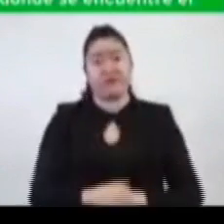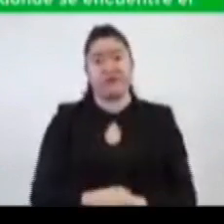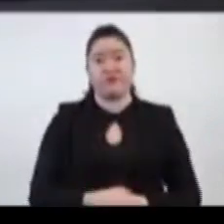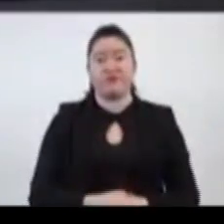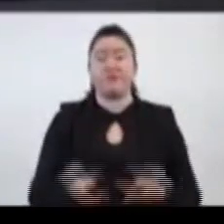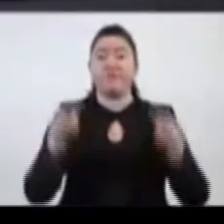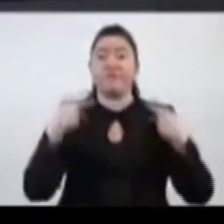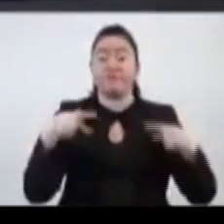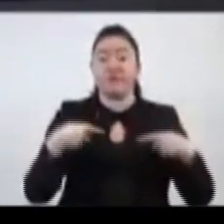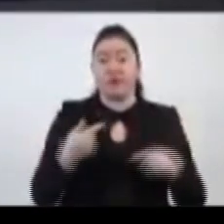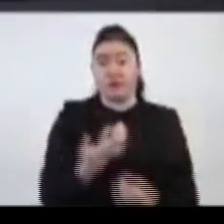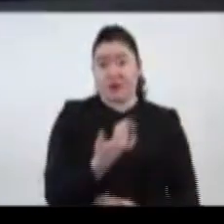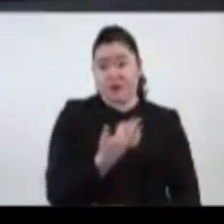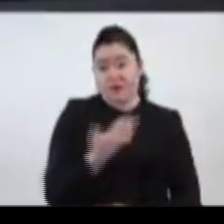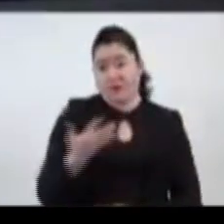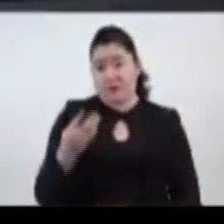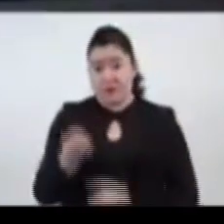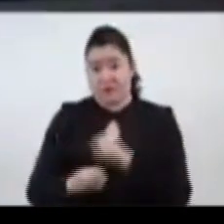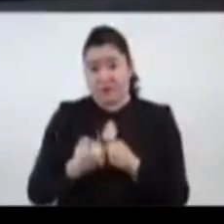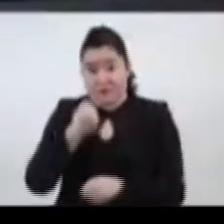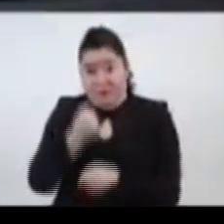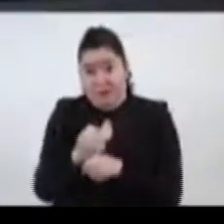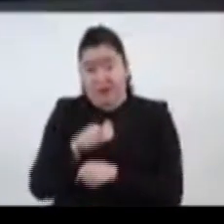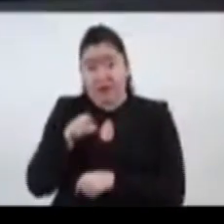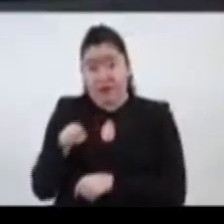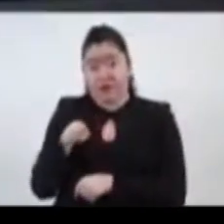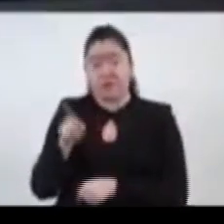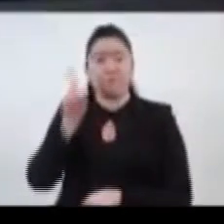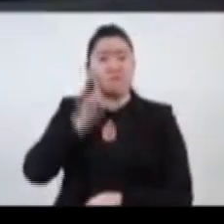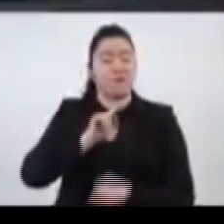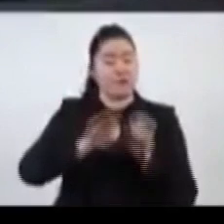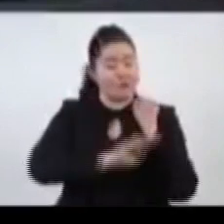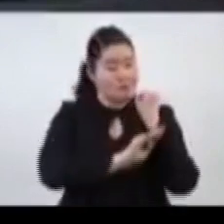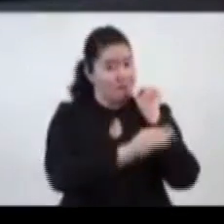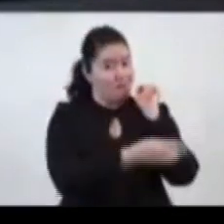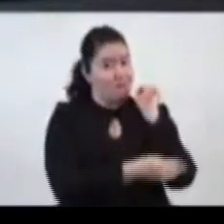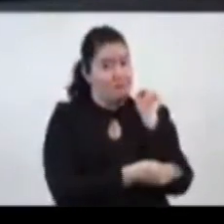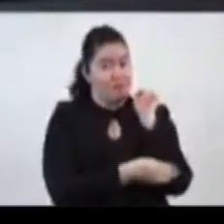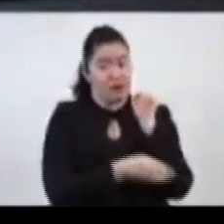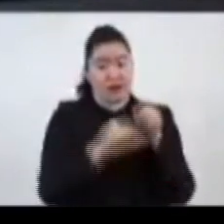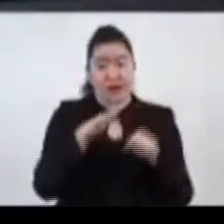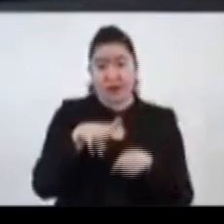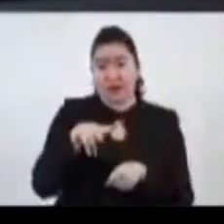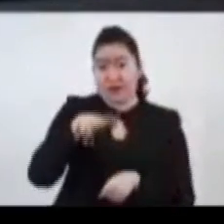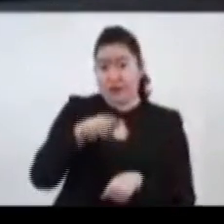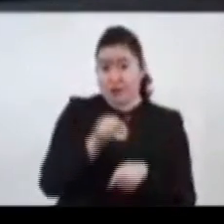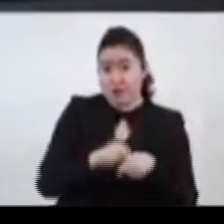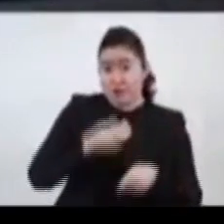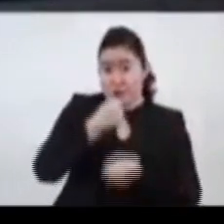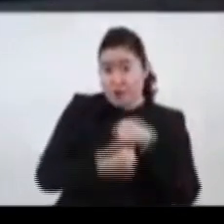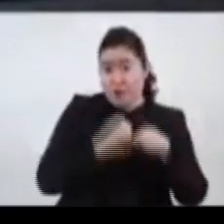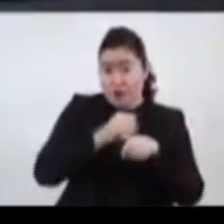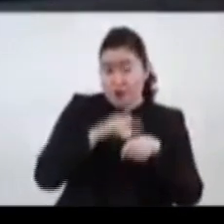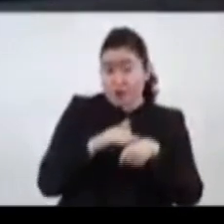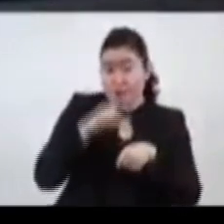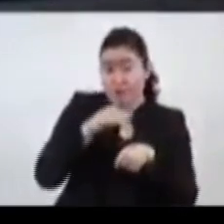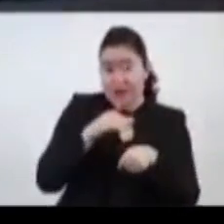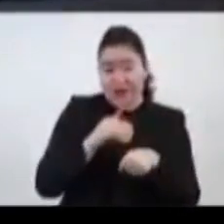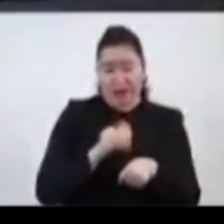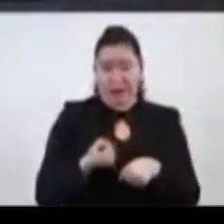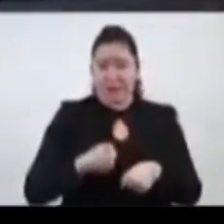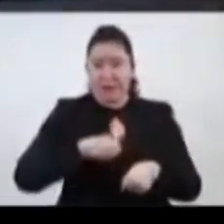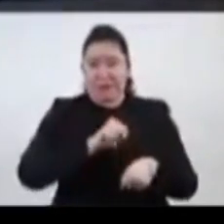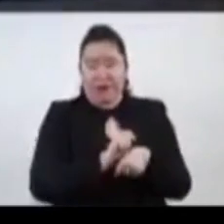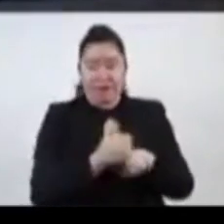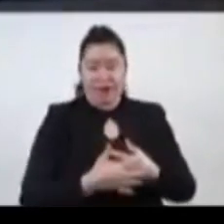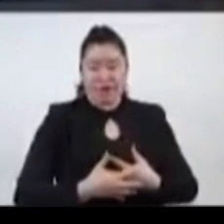Para las personas de 50 a 59 años y mujeres embarazadas mayores de edad y con más